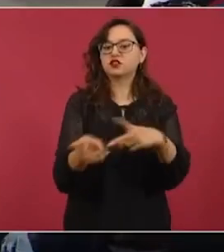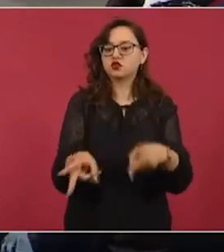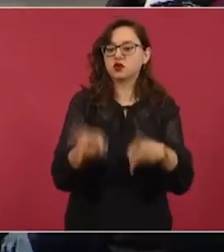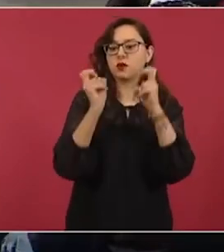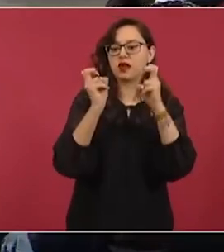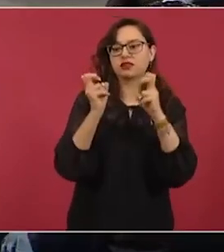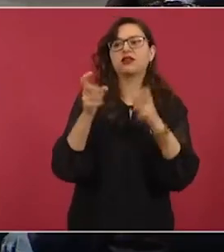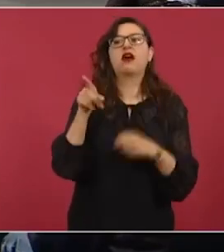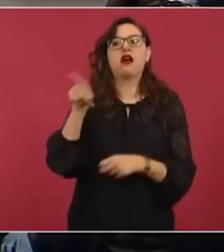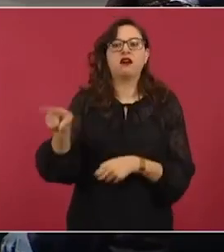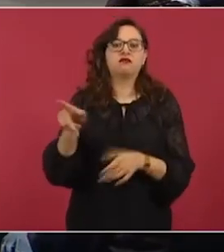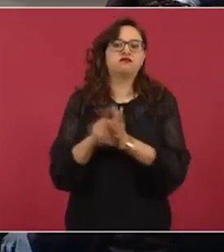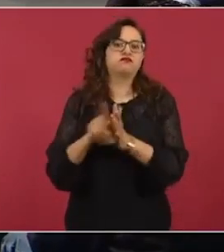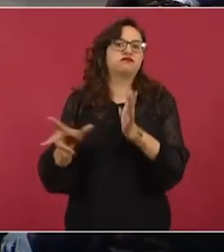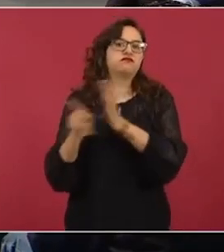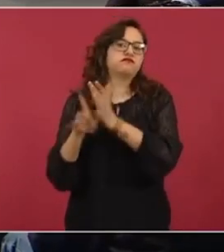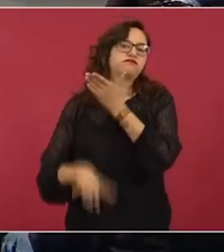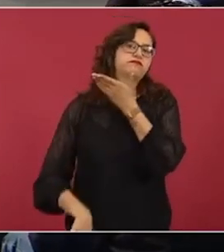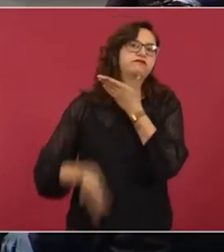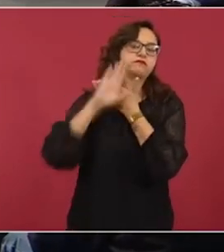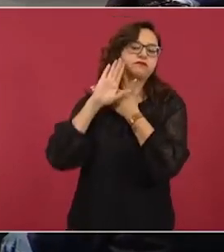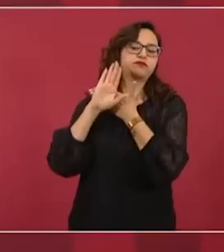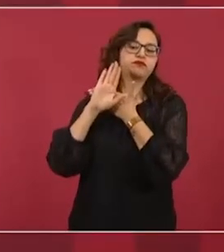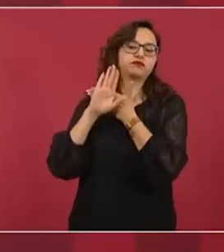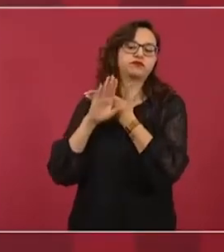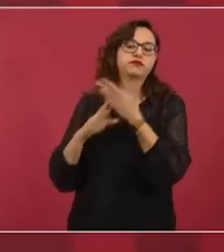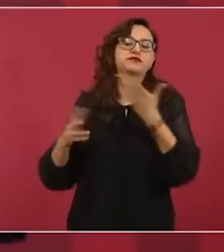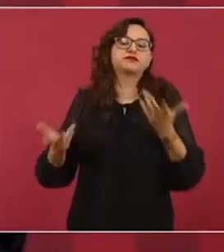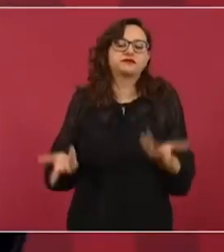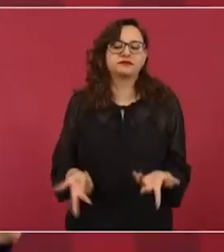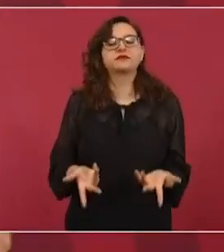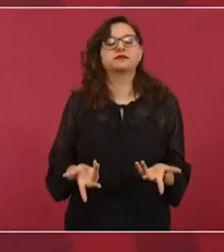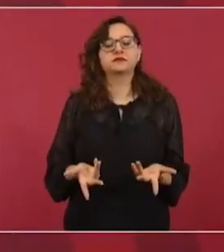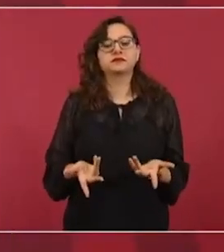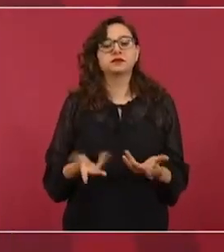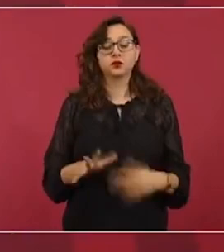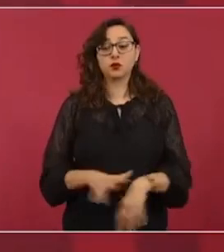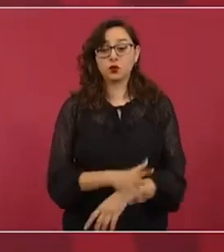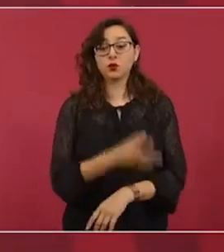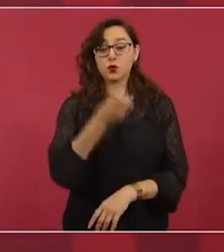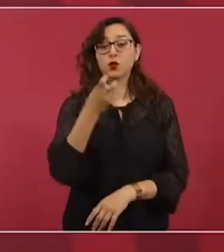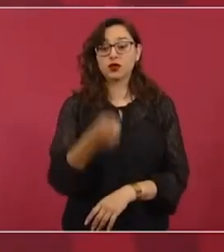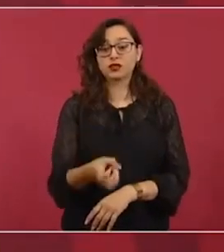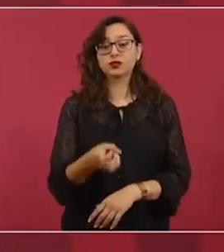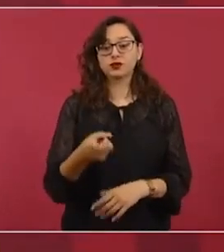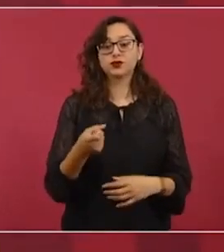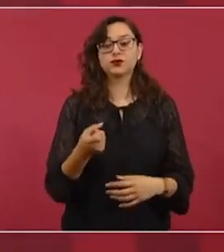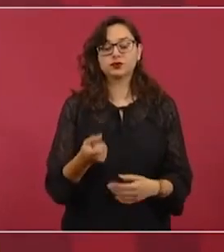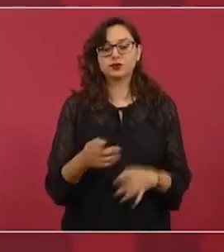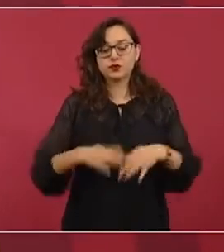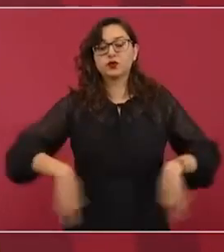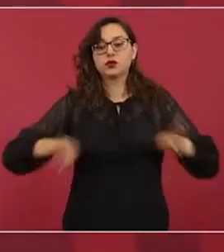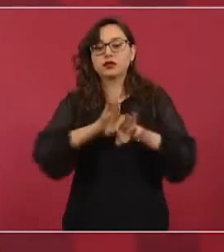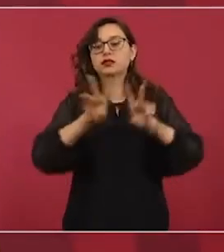Entonces, eso es lo que hay que debatir,